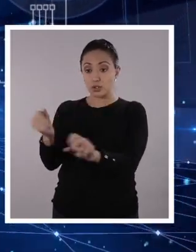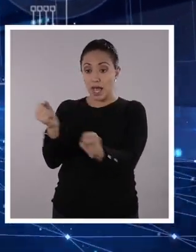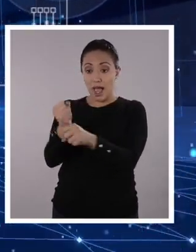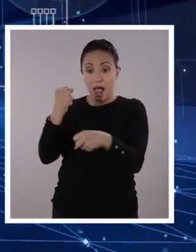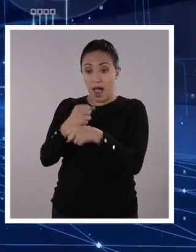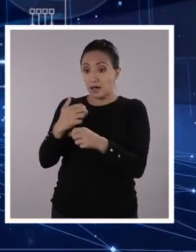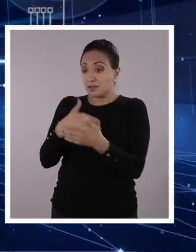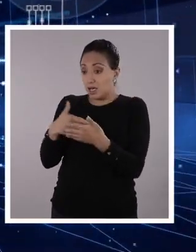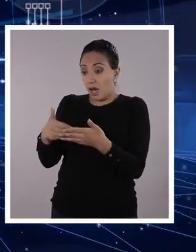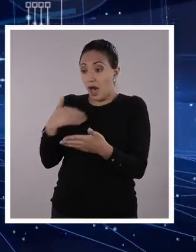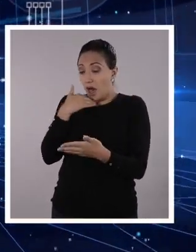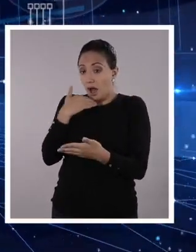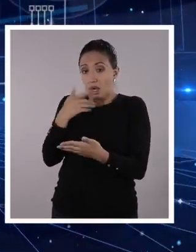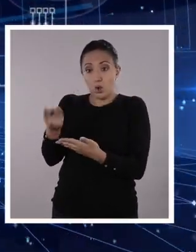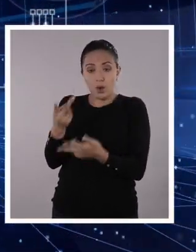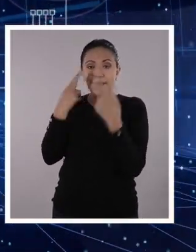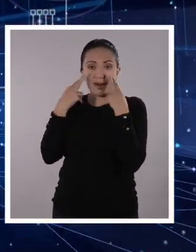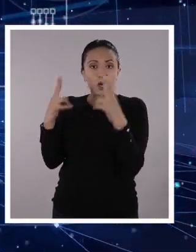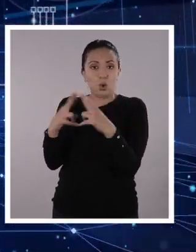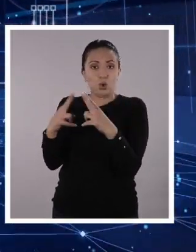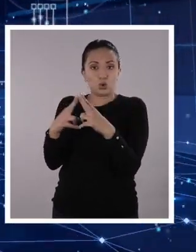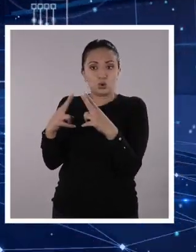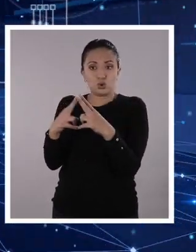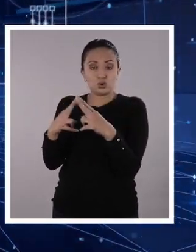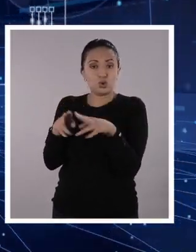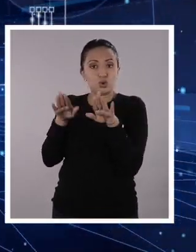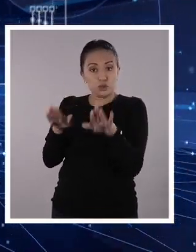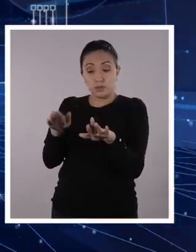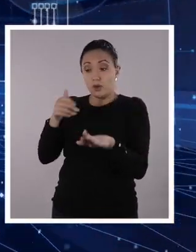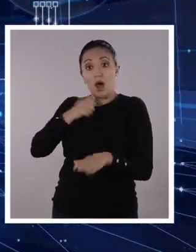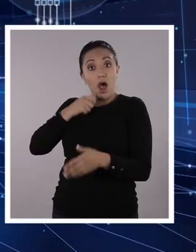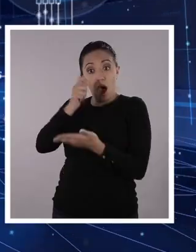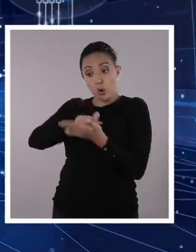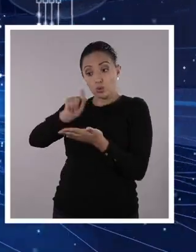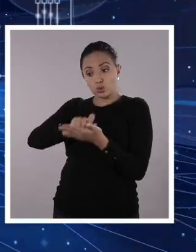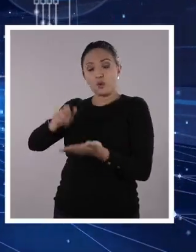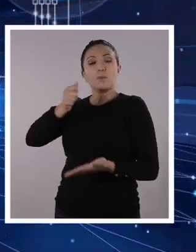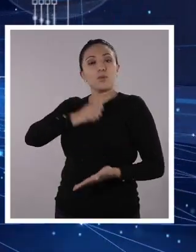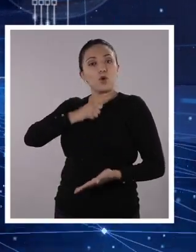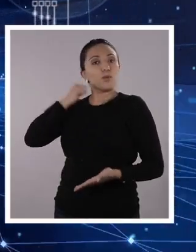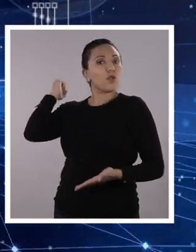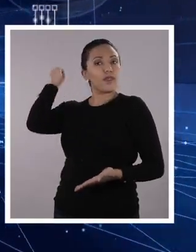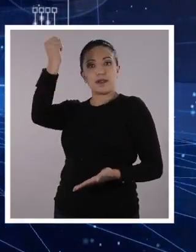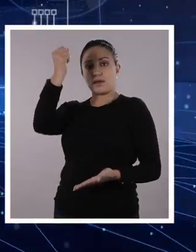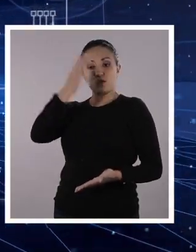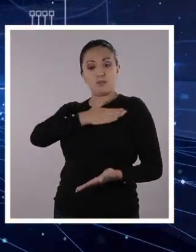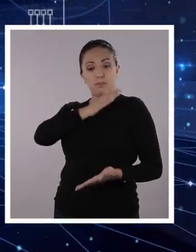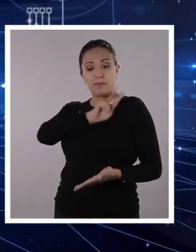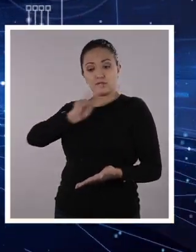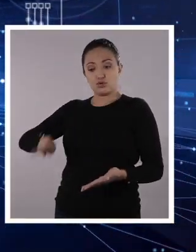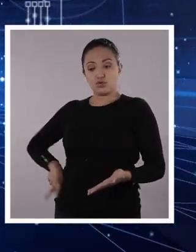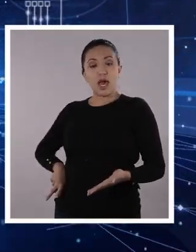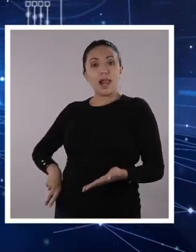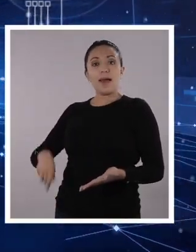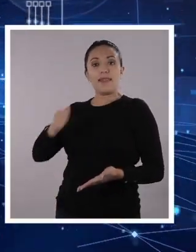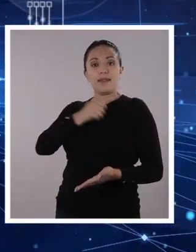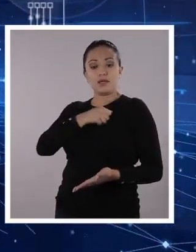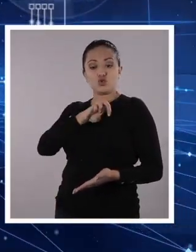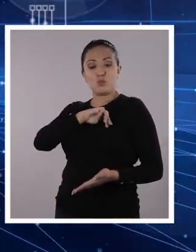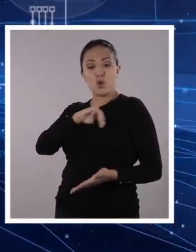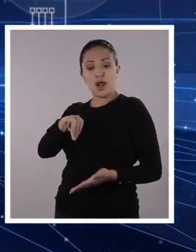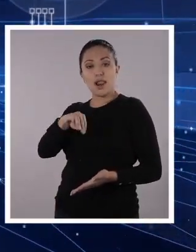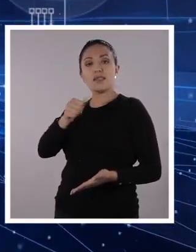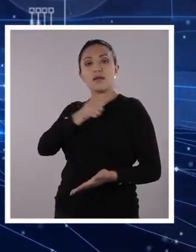literarias y artísticas, en virtud del cual el autor goza de derechos de tipo personal, llamado derecho moral y